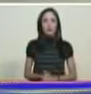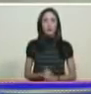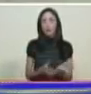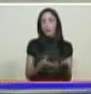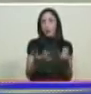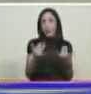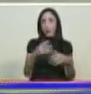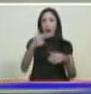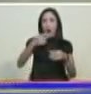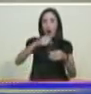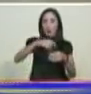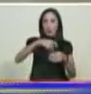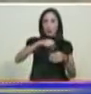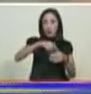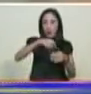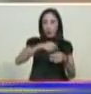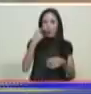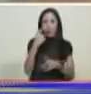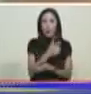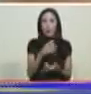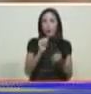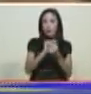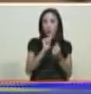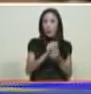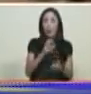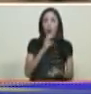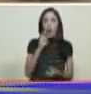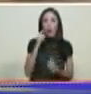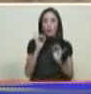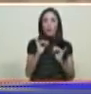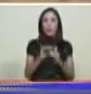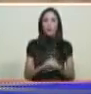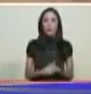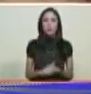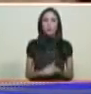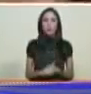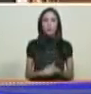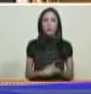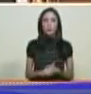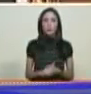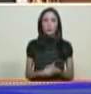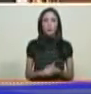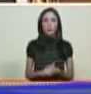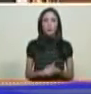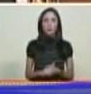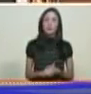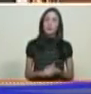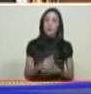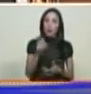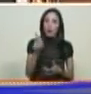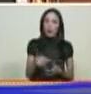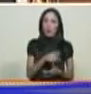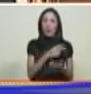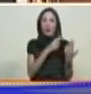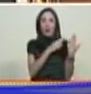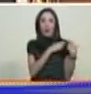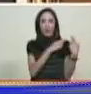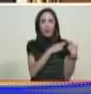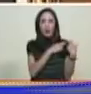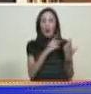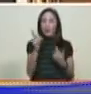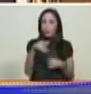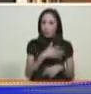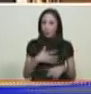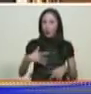ahorro duro estoy hablando con el general en jefe padrino porque yo quiero que la familia